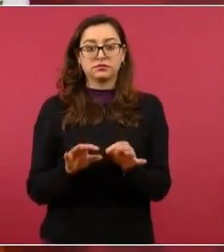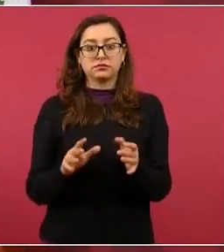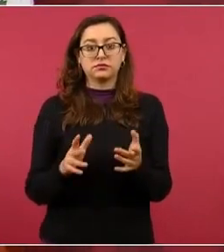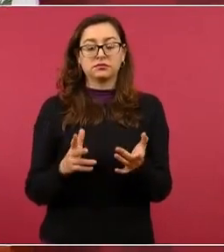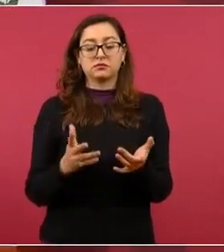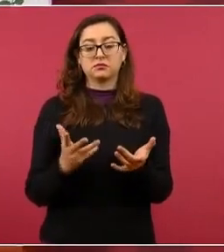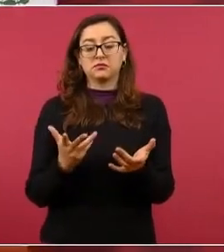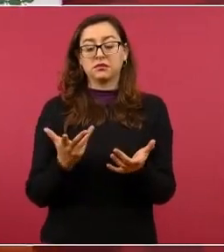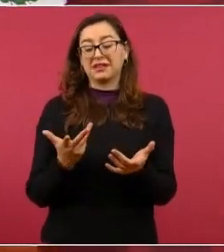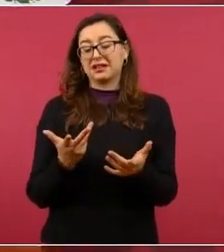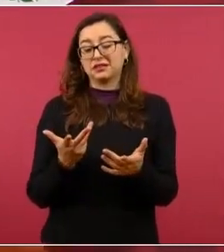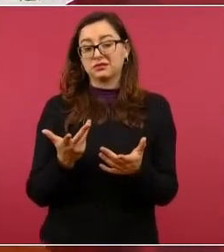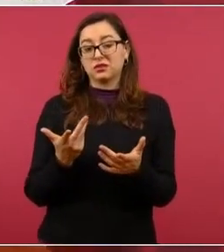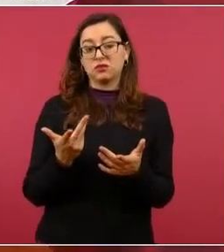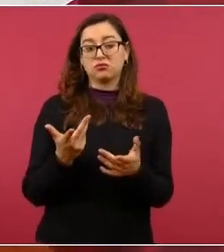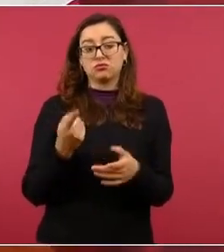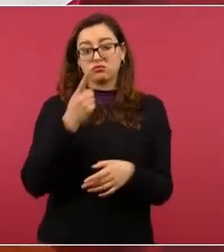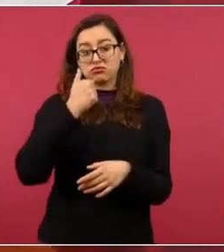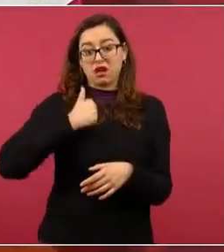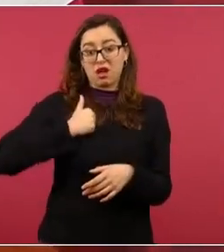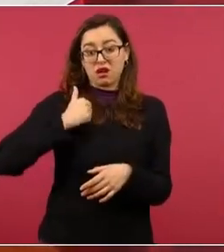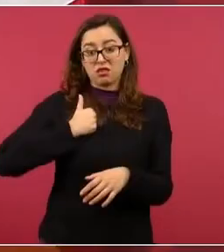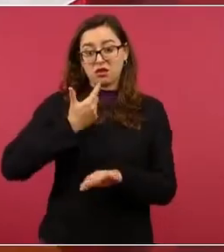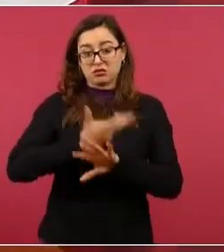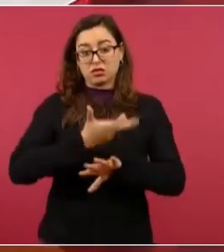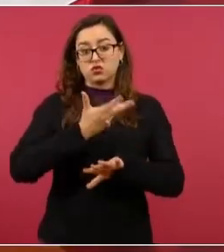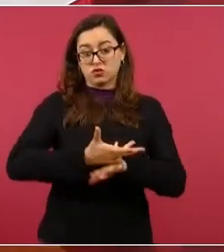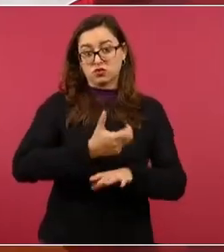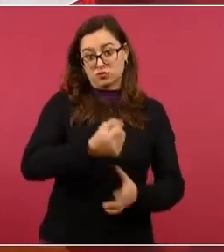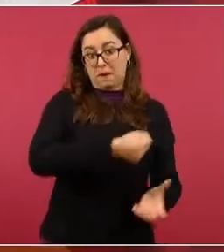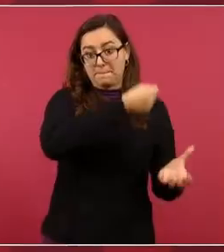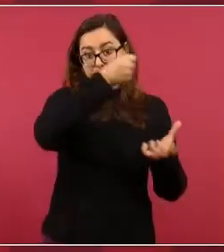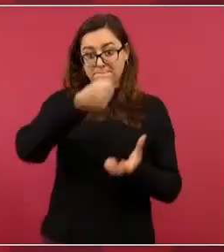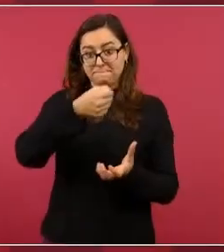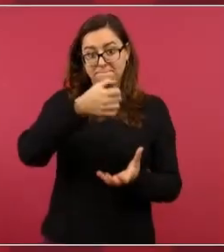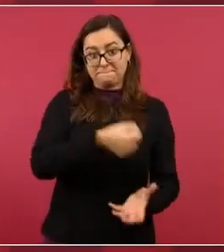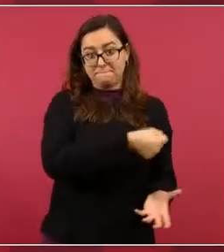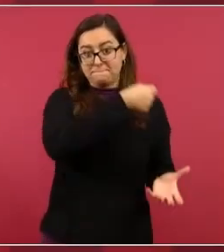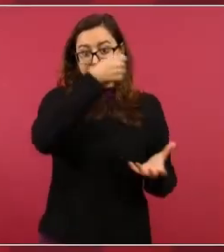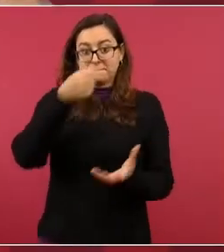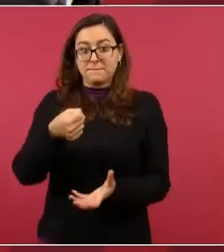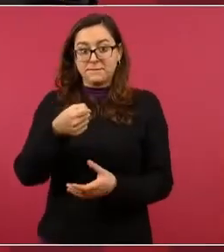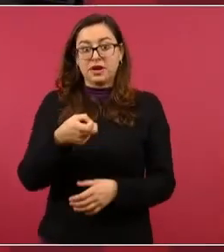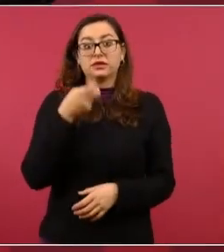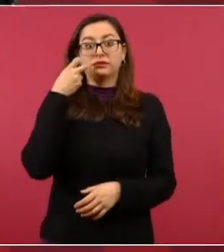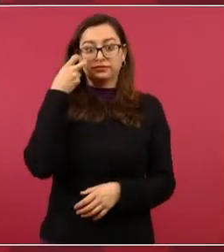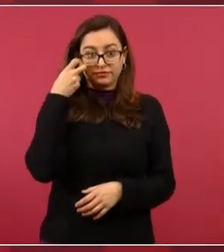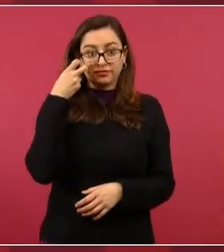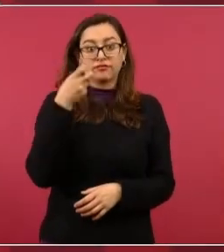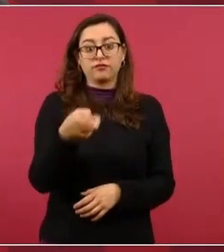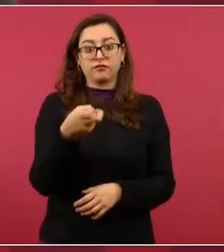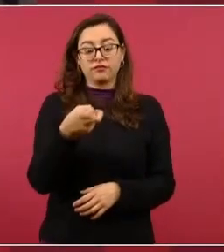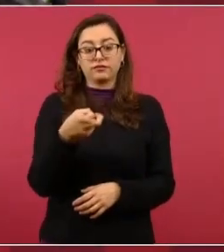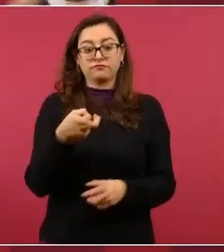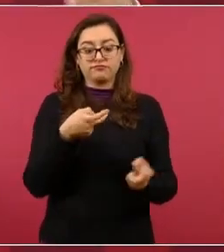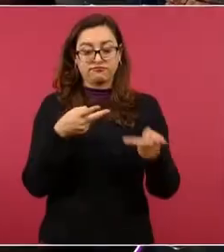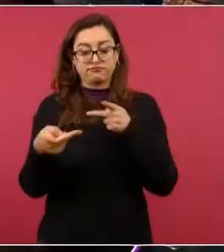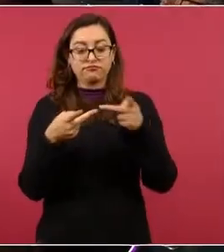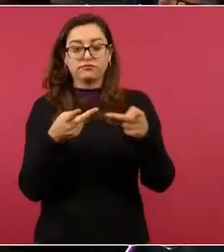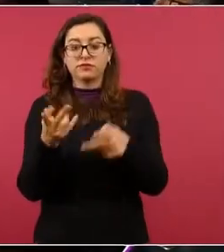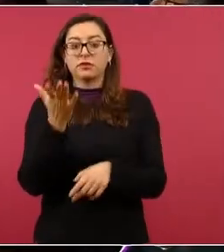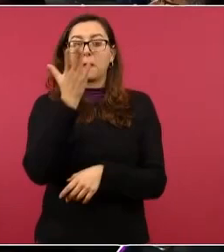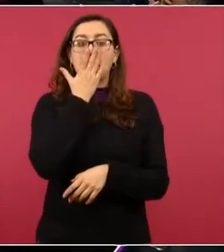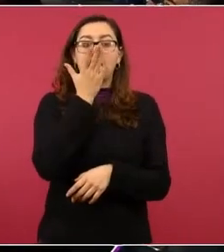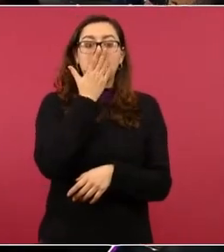inversión de Canadá y Estados Unidos. Esto se va a dar, lo del Plan Sonora, en el